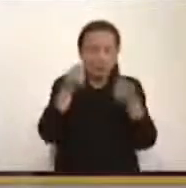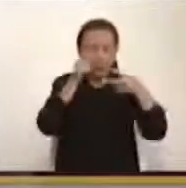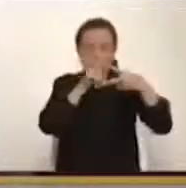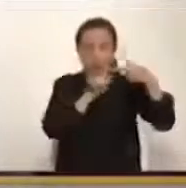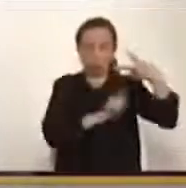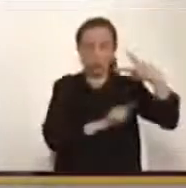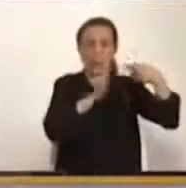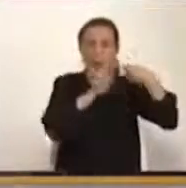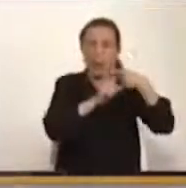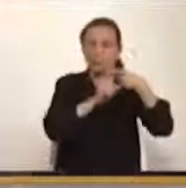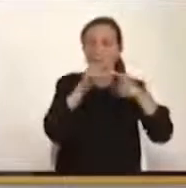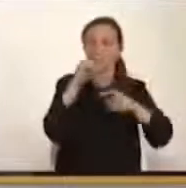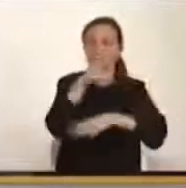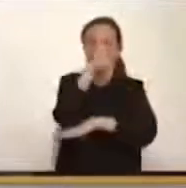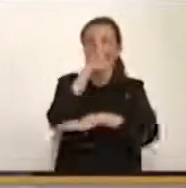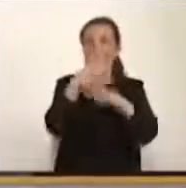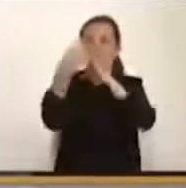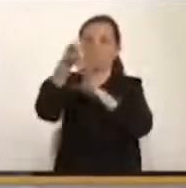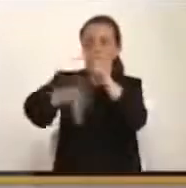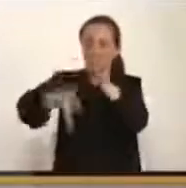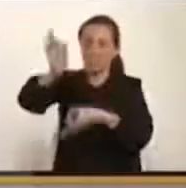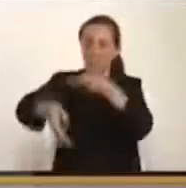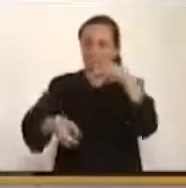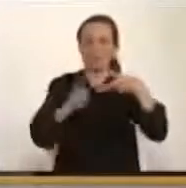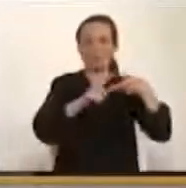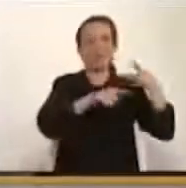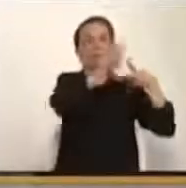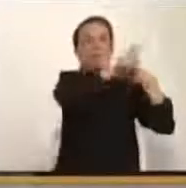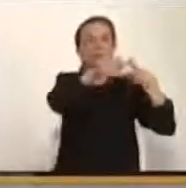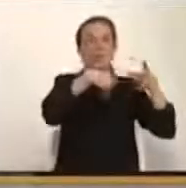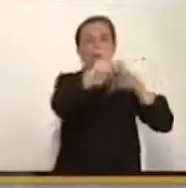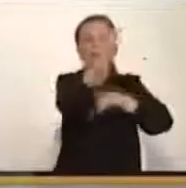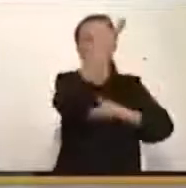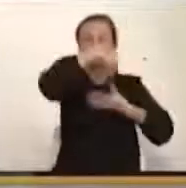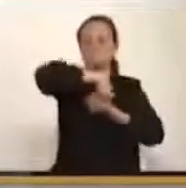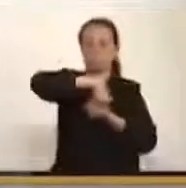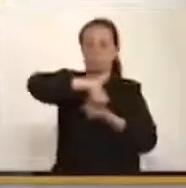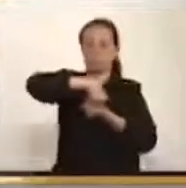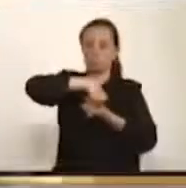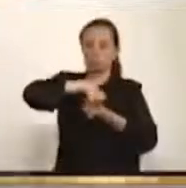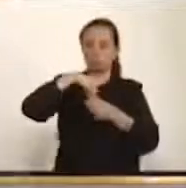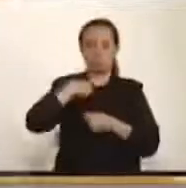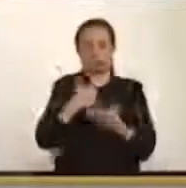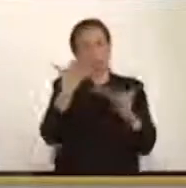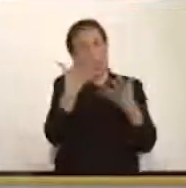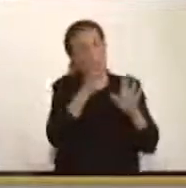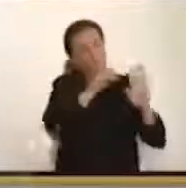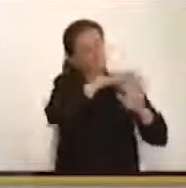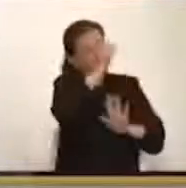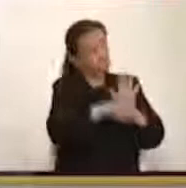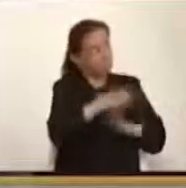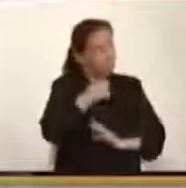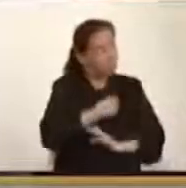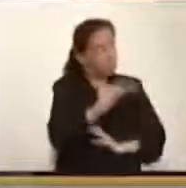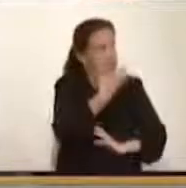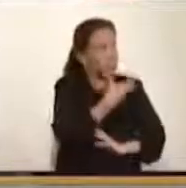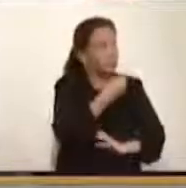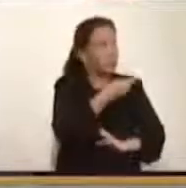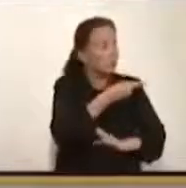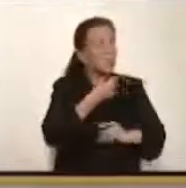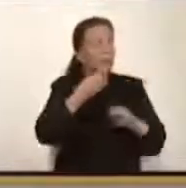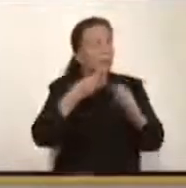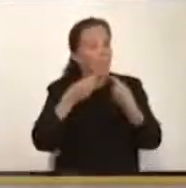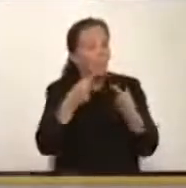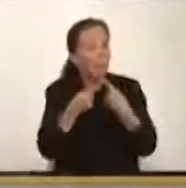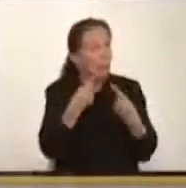la de la extradición y la que tiene que ver con los terceros. Yo quisiera, señor Presidente, que se promoviera un diálogo